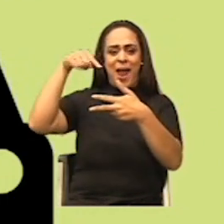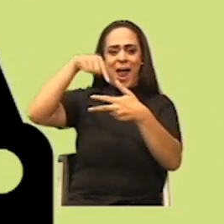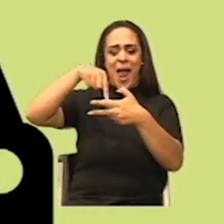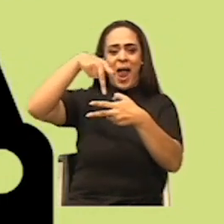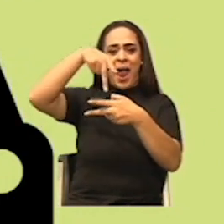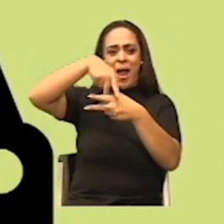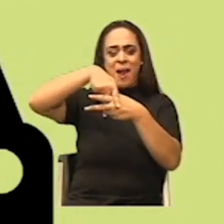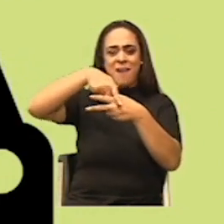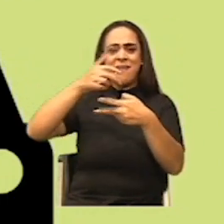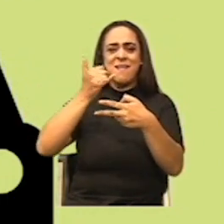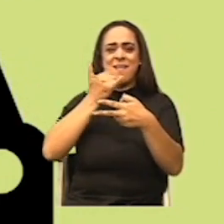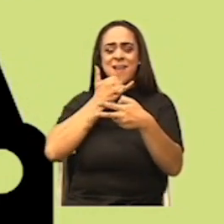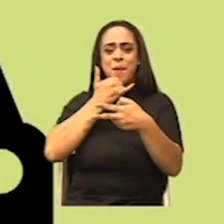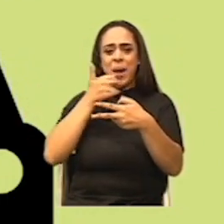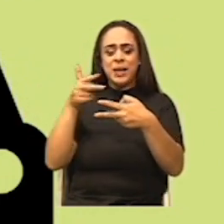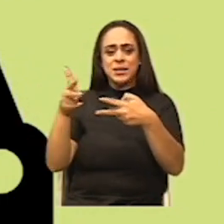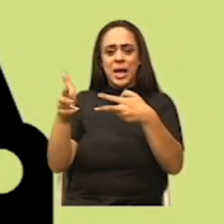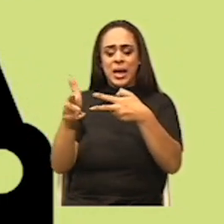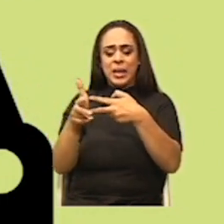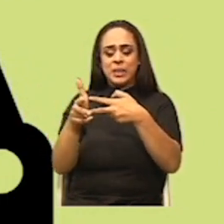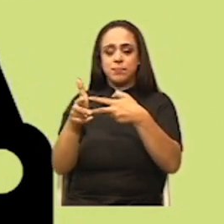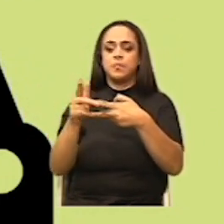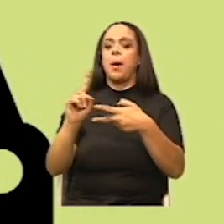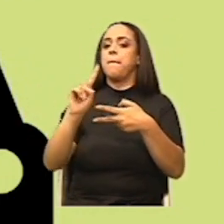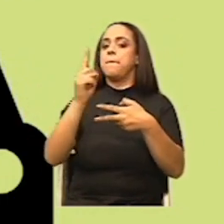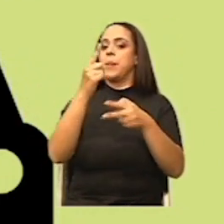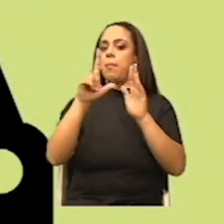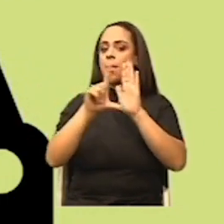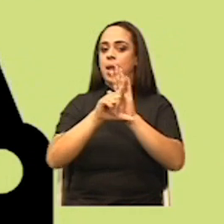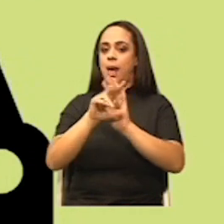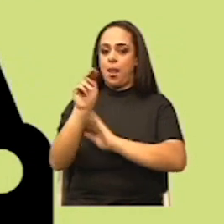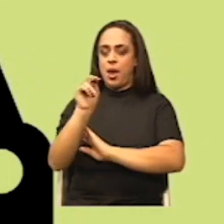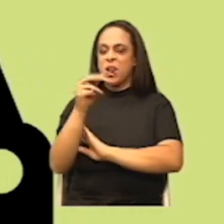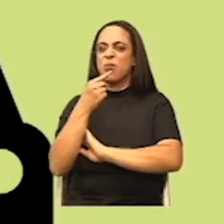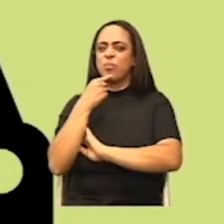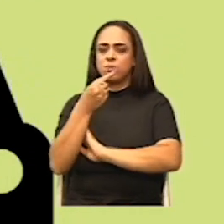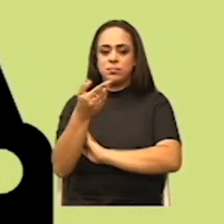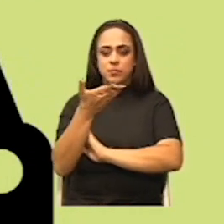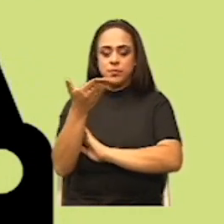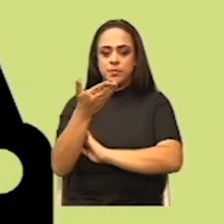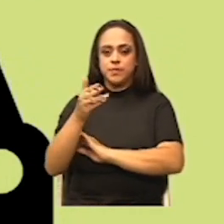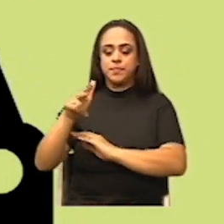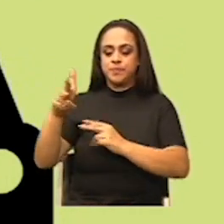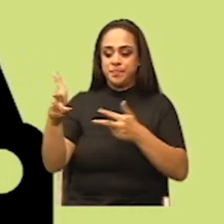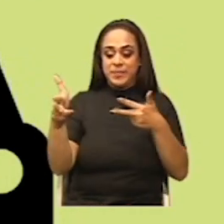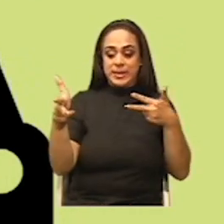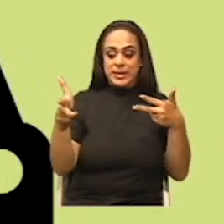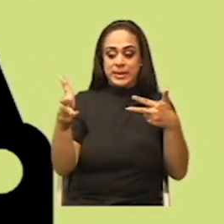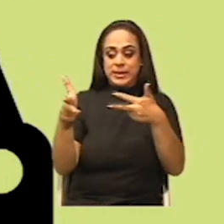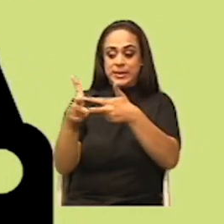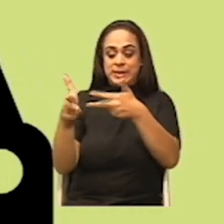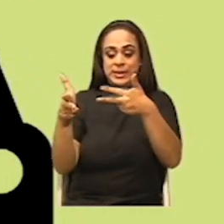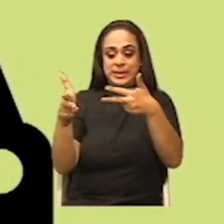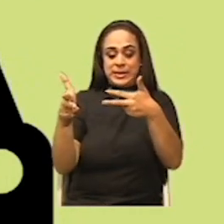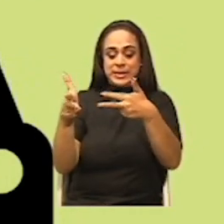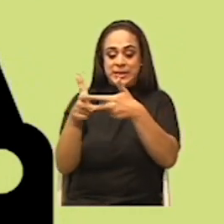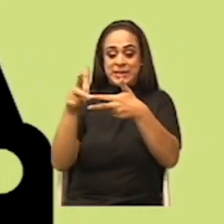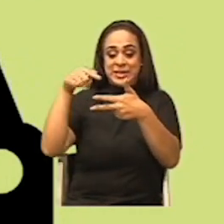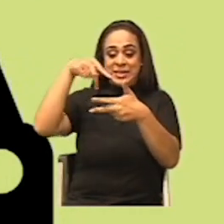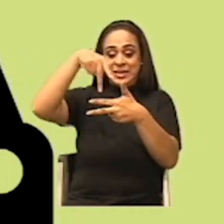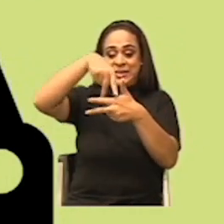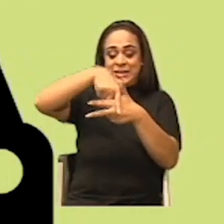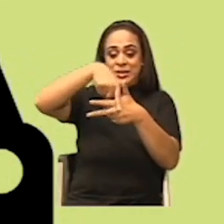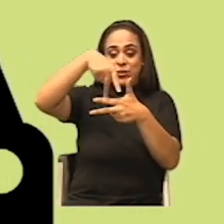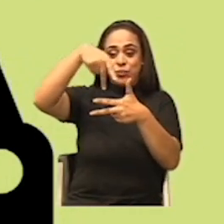motociclista? Por la primera ley de Newton, podríamos describir que después del accidente, el motociclista